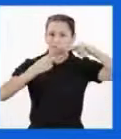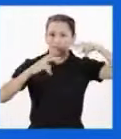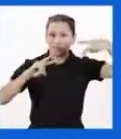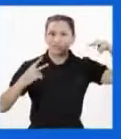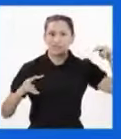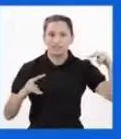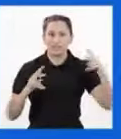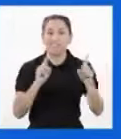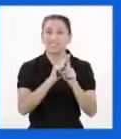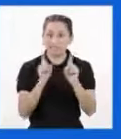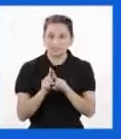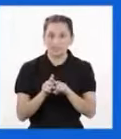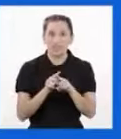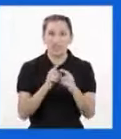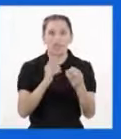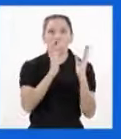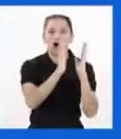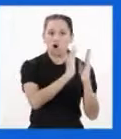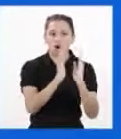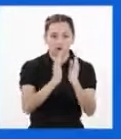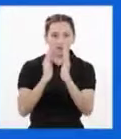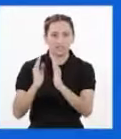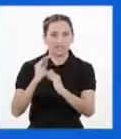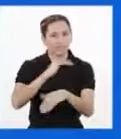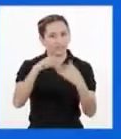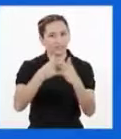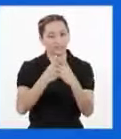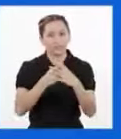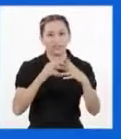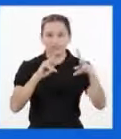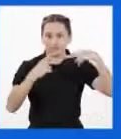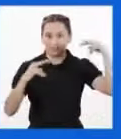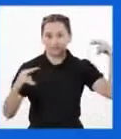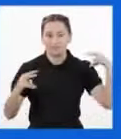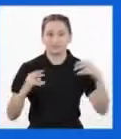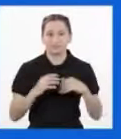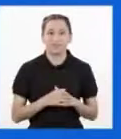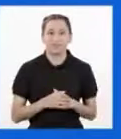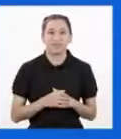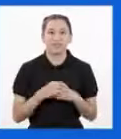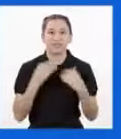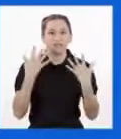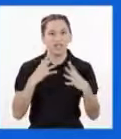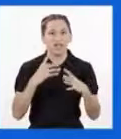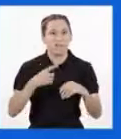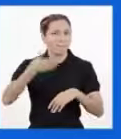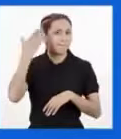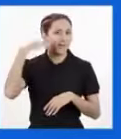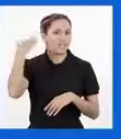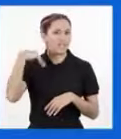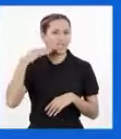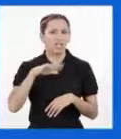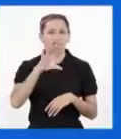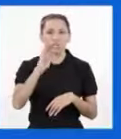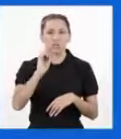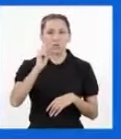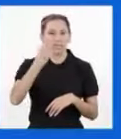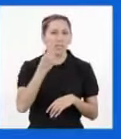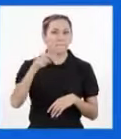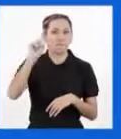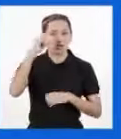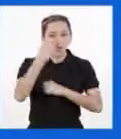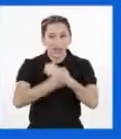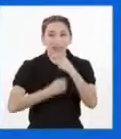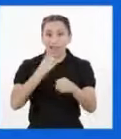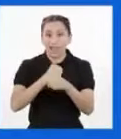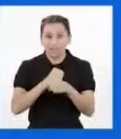modificando y reorganizando los genes existentes Durante los pasados 50 millones de años